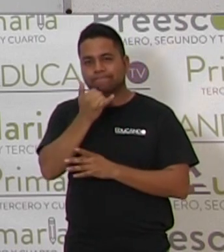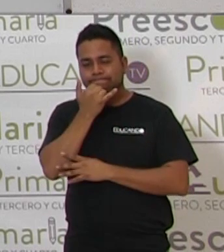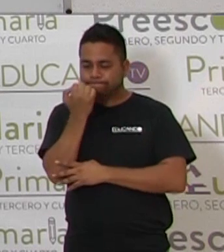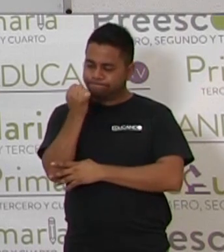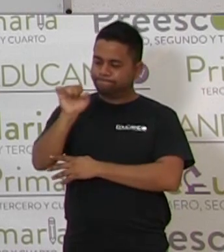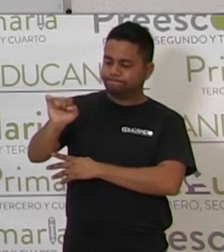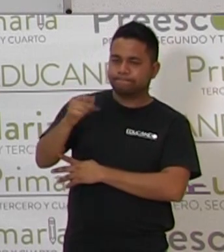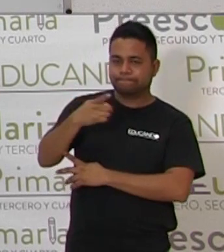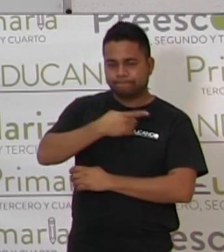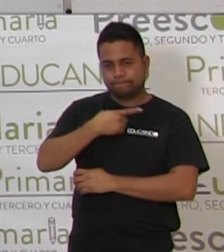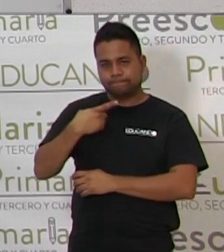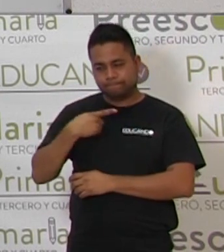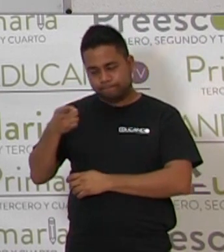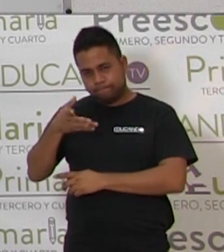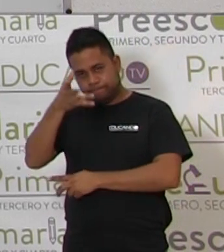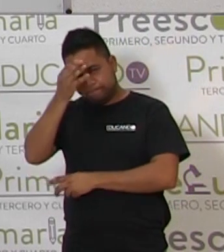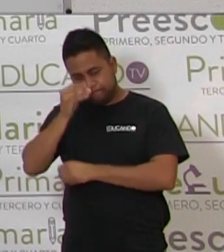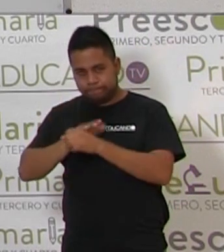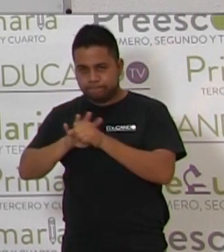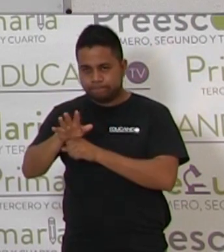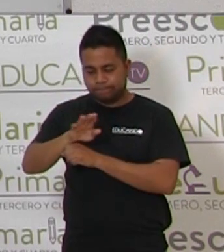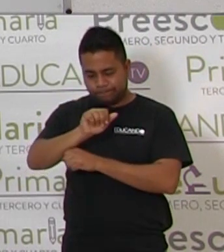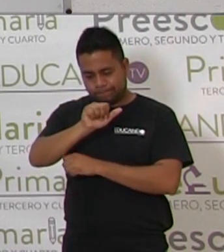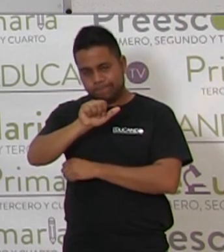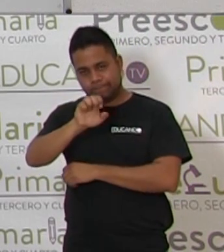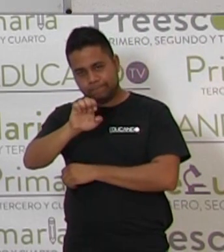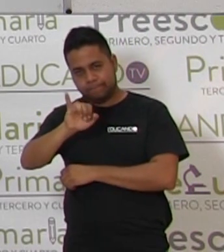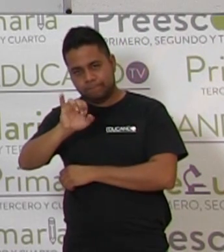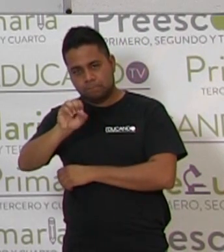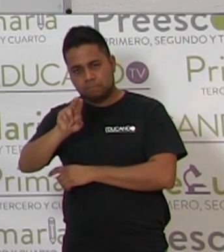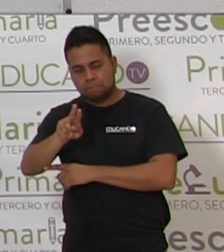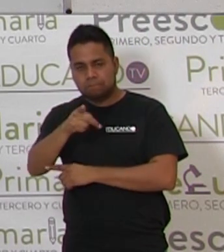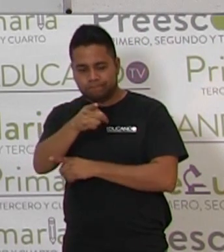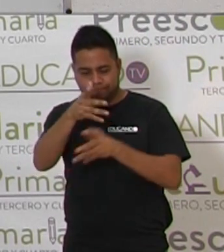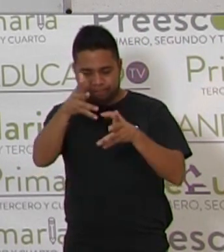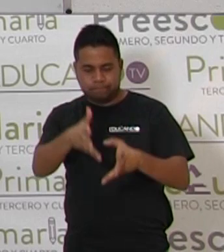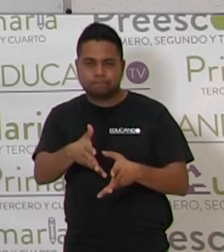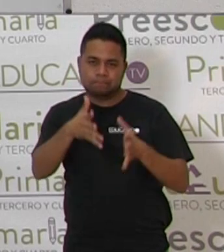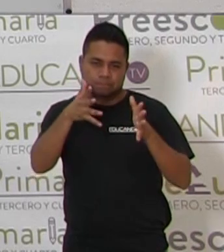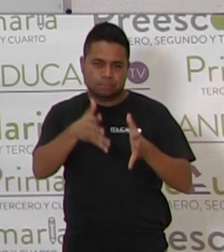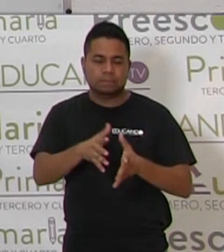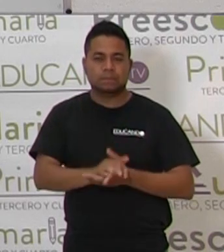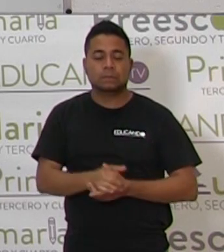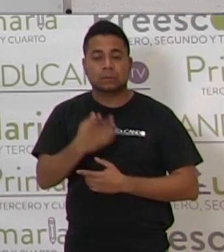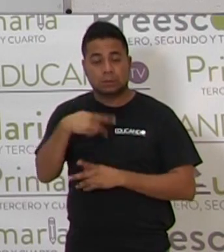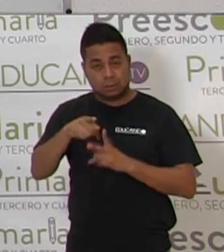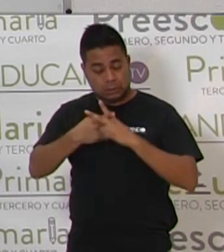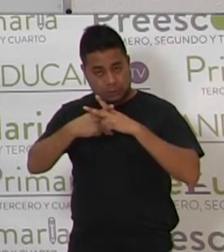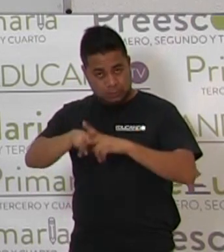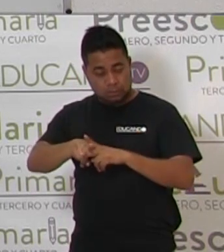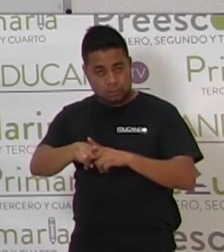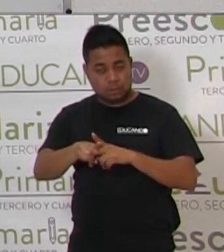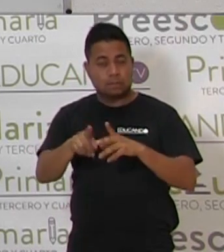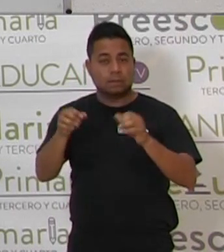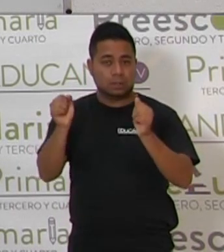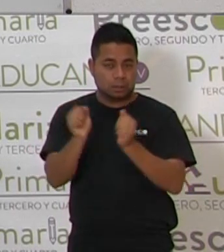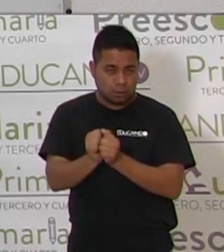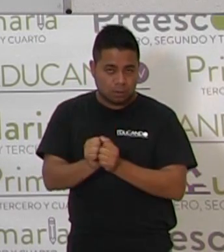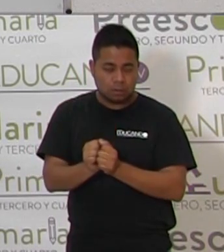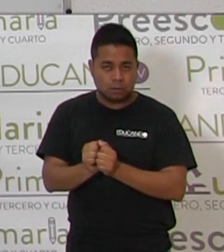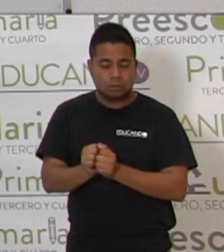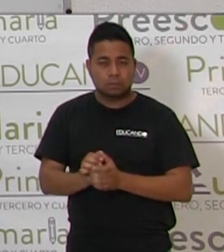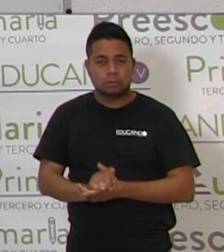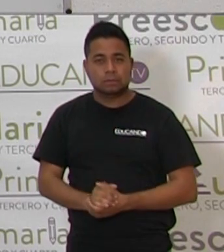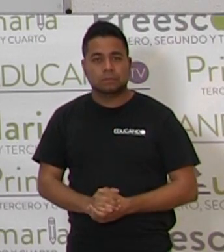darles la espalda, pero tienen que aprender ellos también las vocales, lo siento, como buenos niños estarán acá. Vamos a empezar con